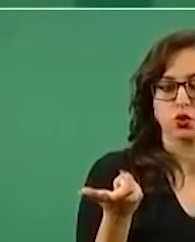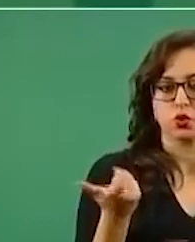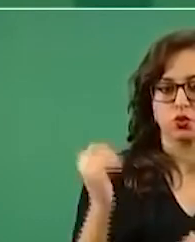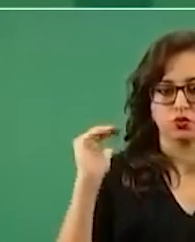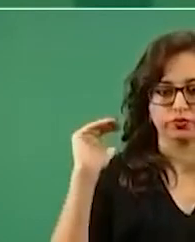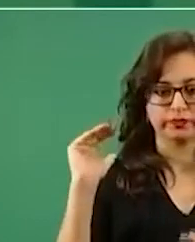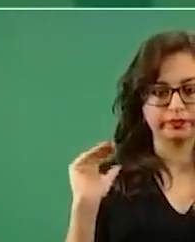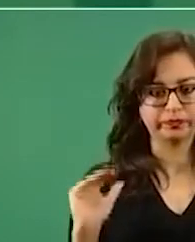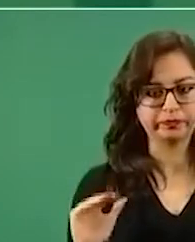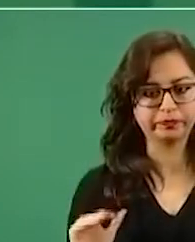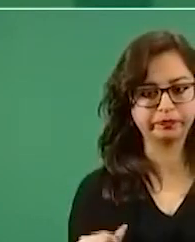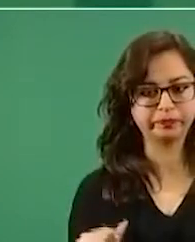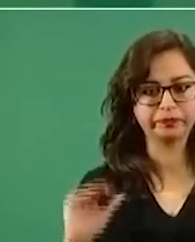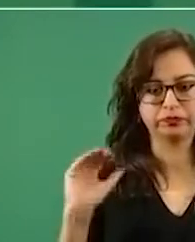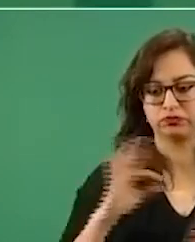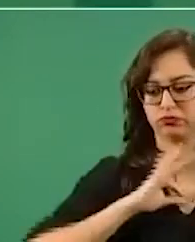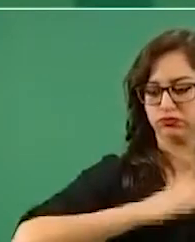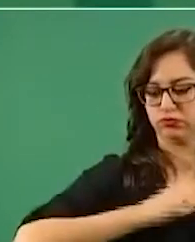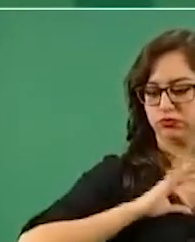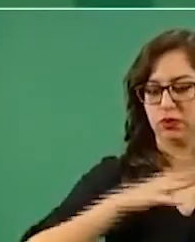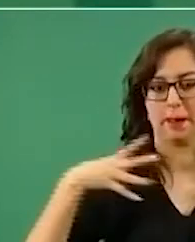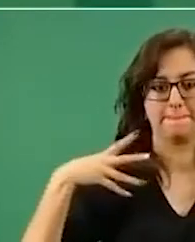la pandemia.